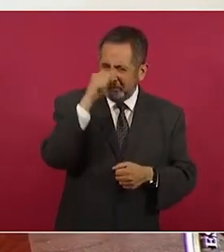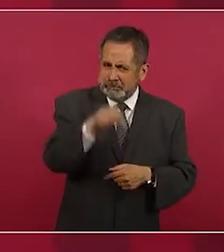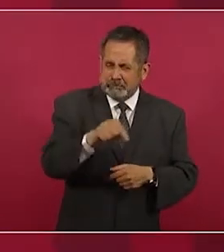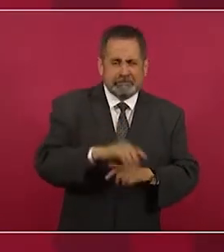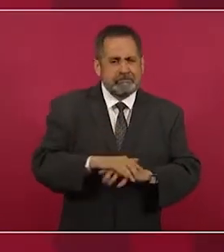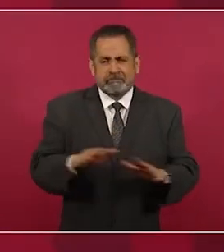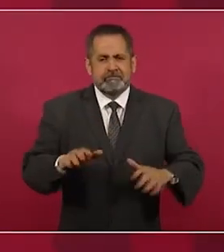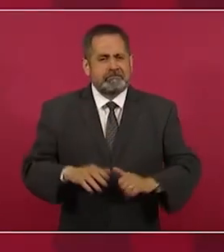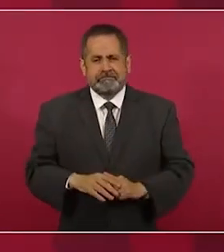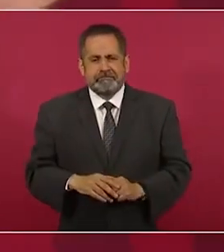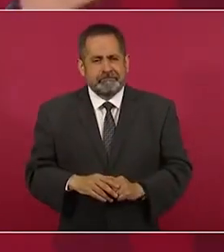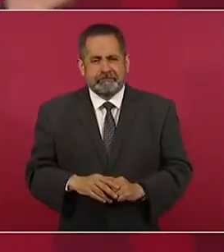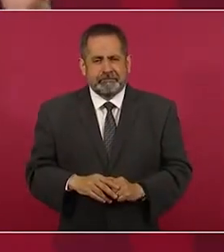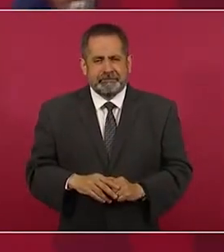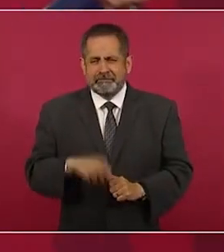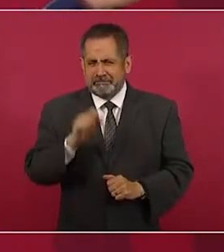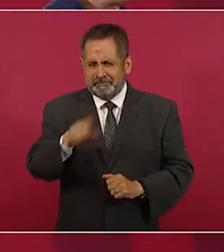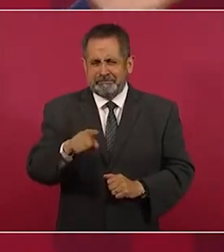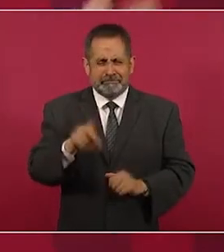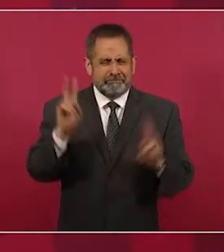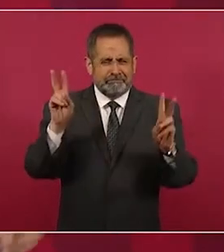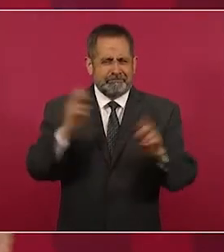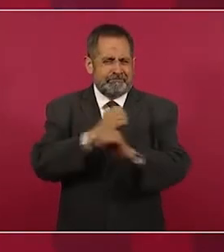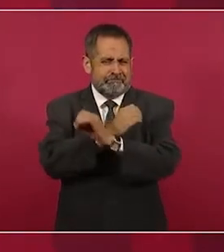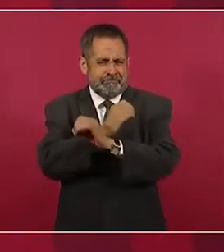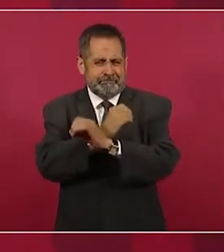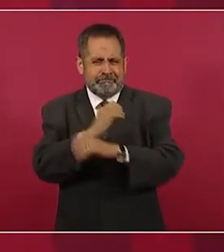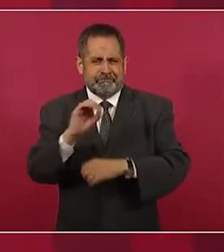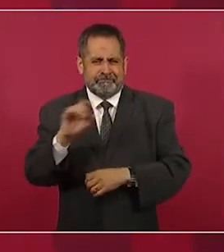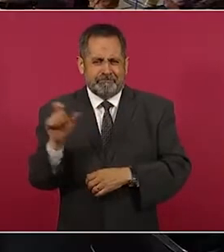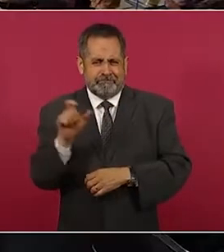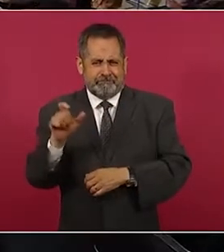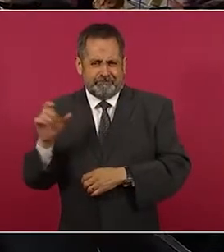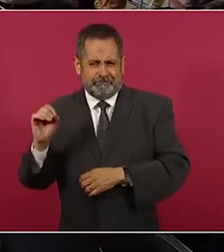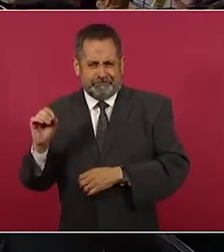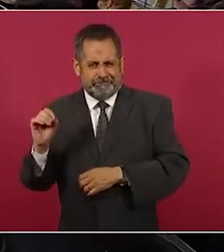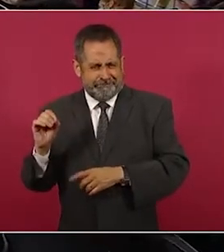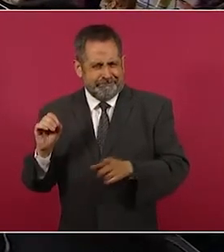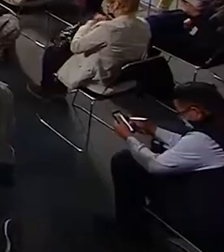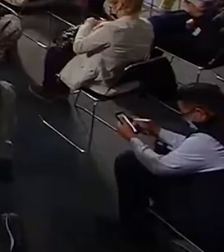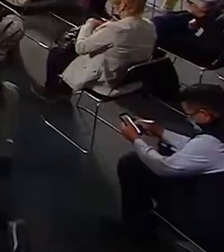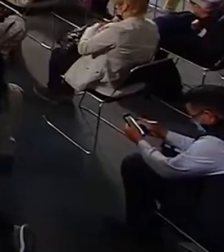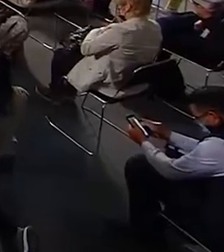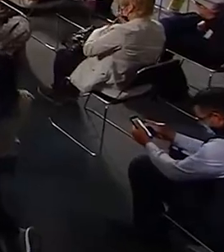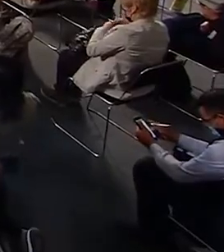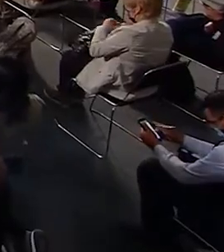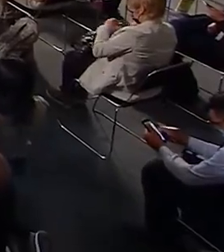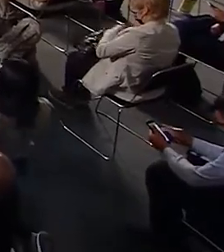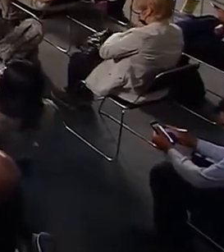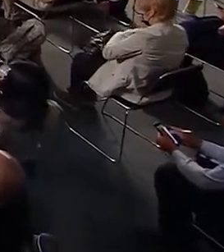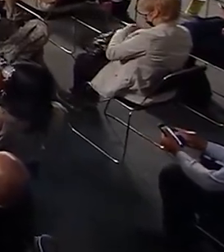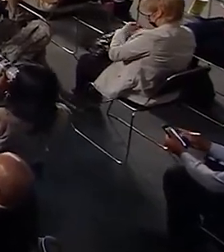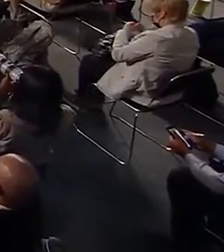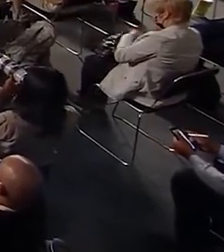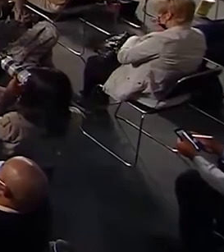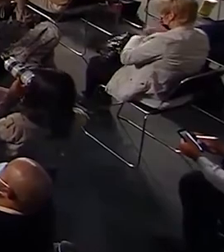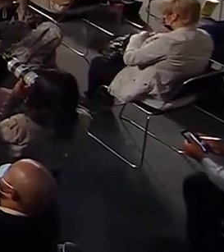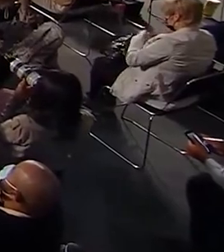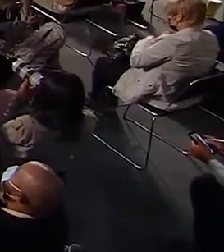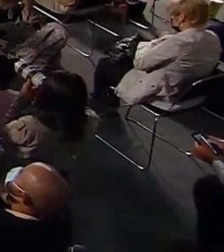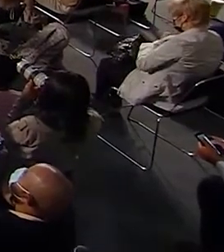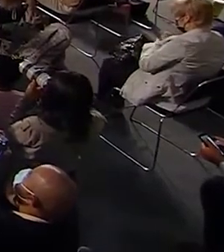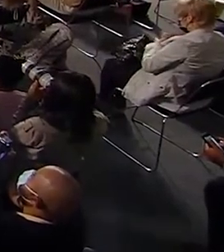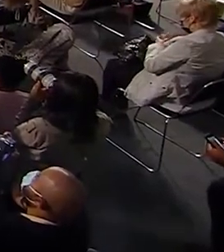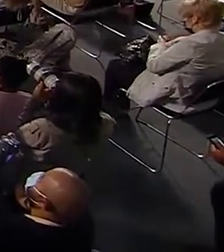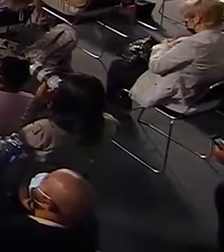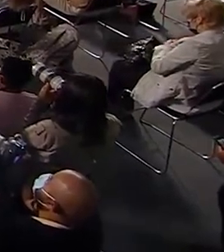El caso de los oxos, que se dedican al comercio, porque si se